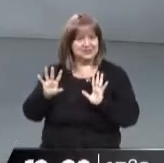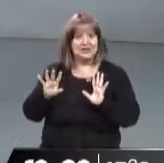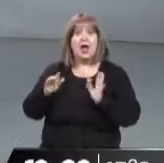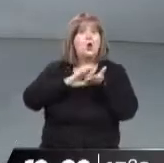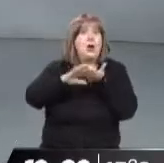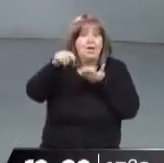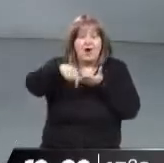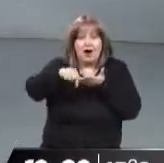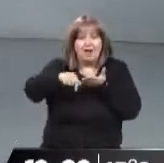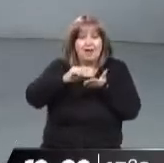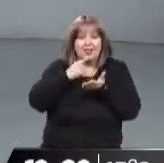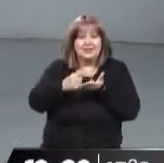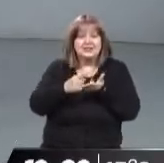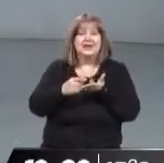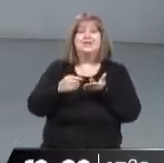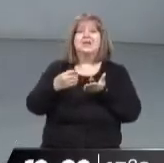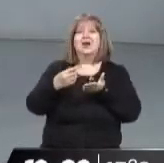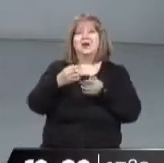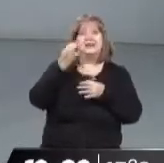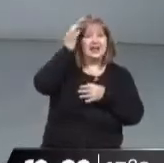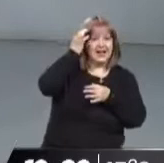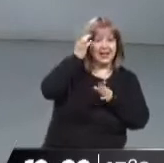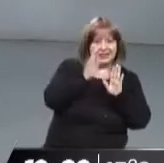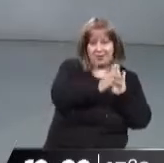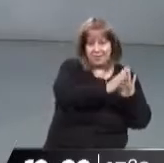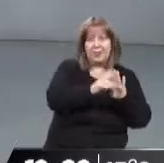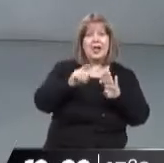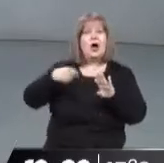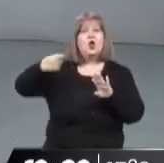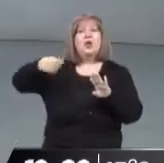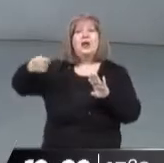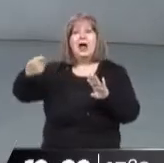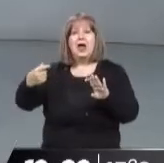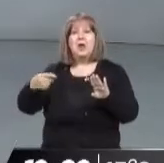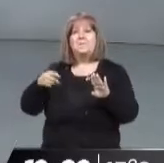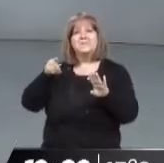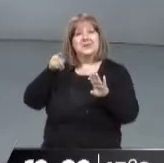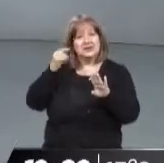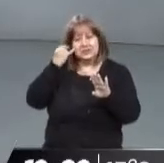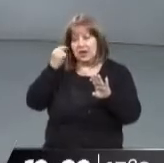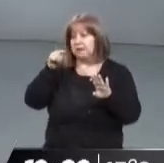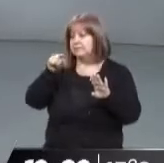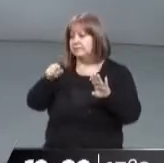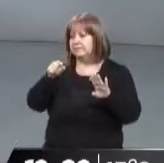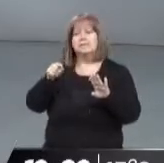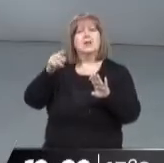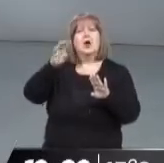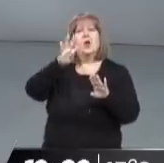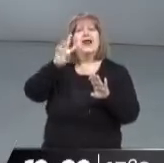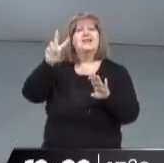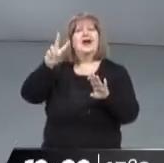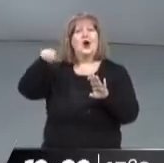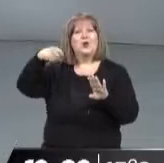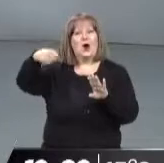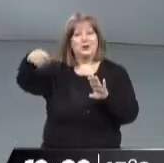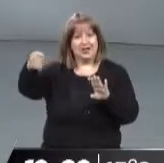nuevo, lo de las 42 cuotas. suma a partir de que lo tuitea el presidente. Exactamente, esta es una de novedades, que dice el presidente, lo estamos trabajando con masa, los jubilados tendrían esta preferencia.